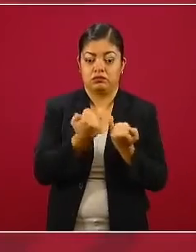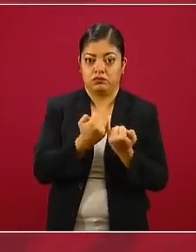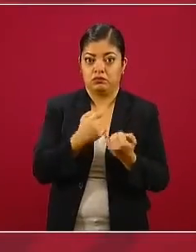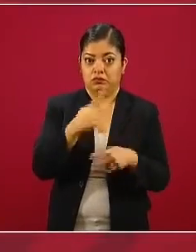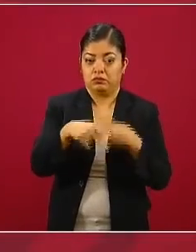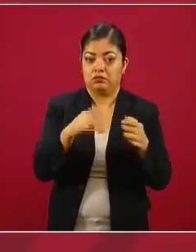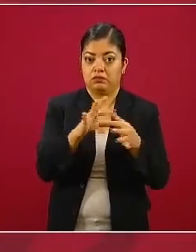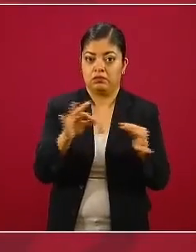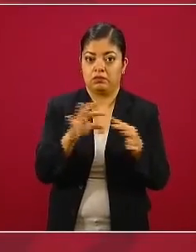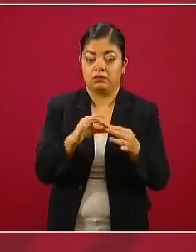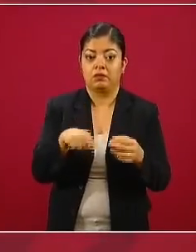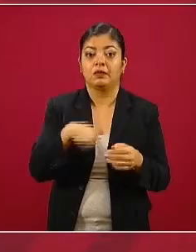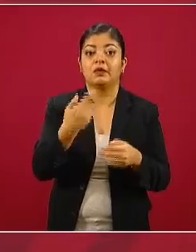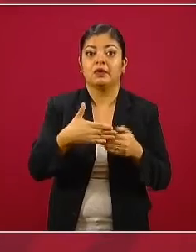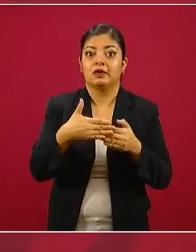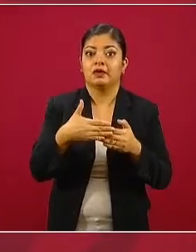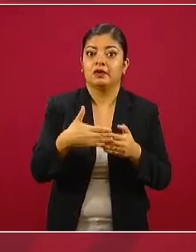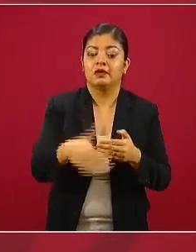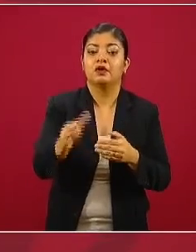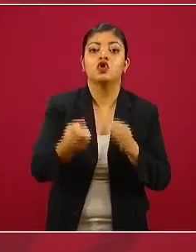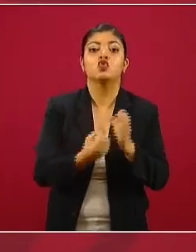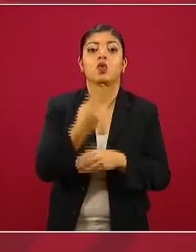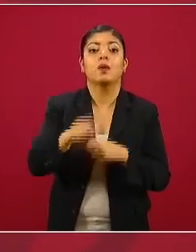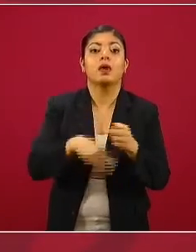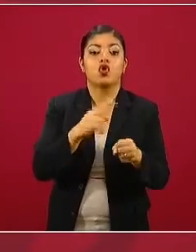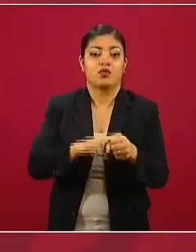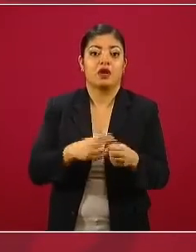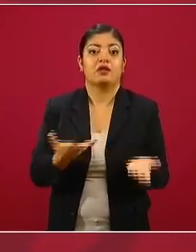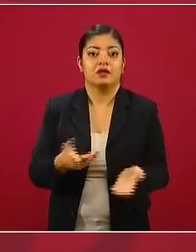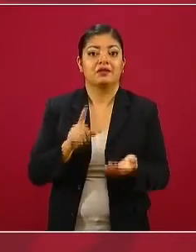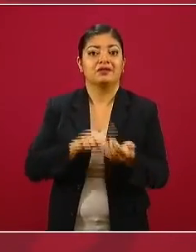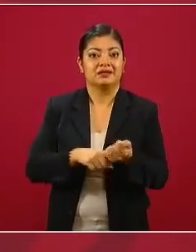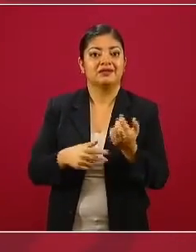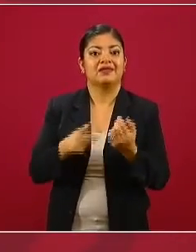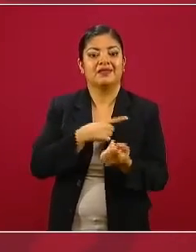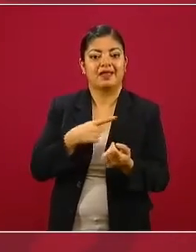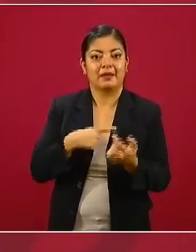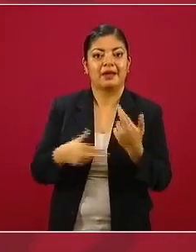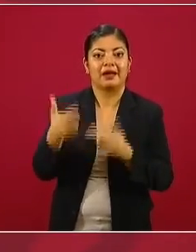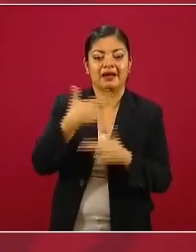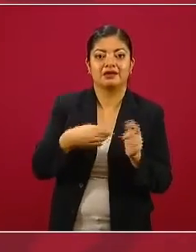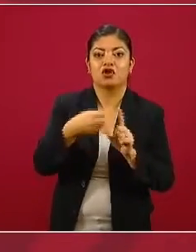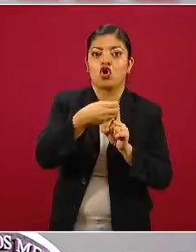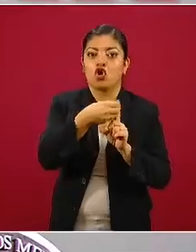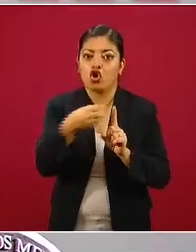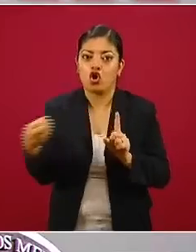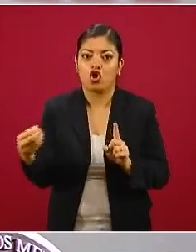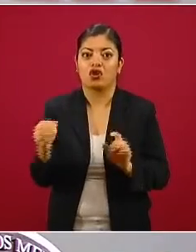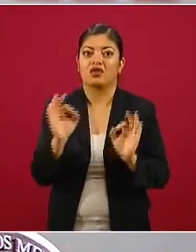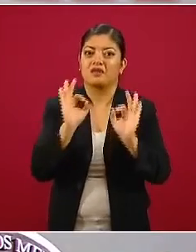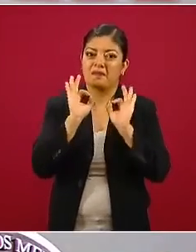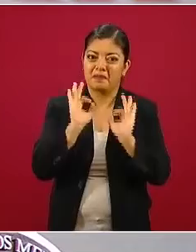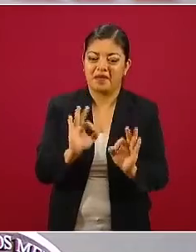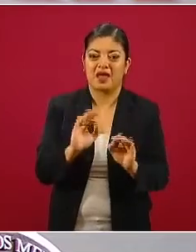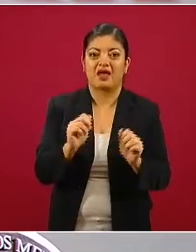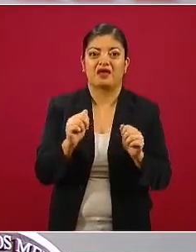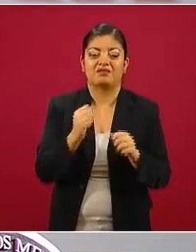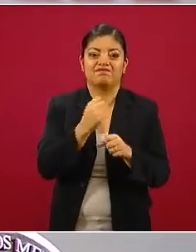el tránsito hacia la nueva normalidad implica este retorno ordenado, organizado, bien